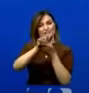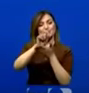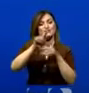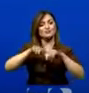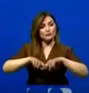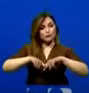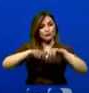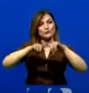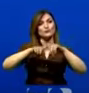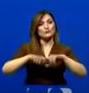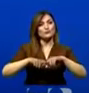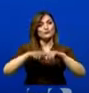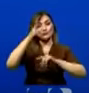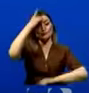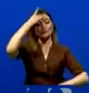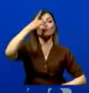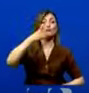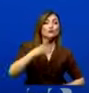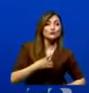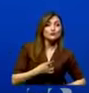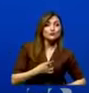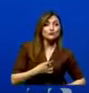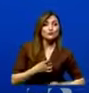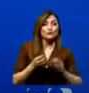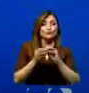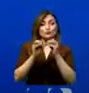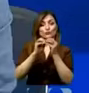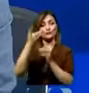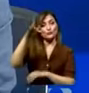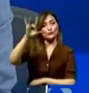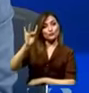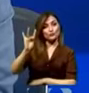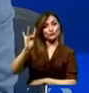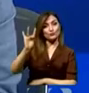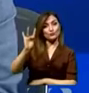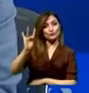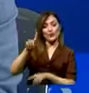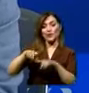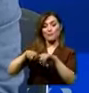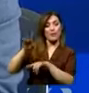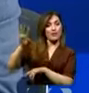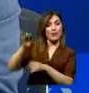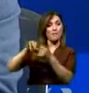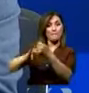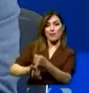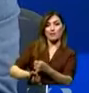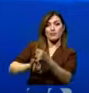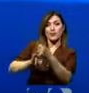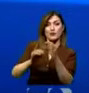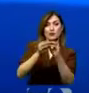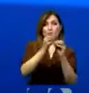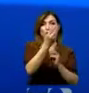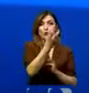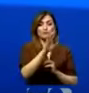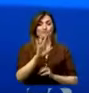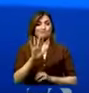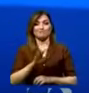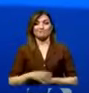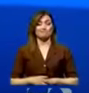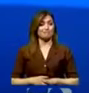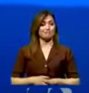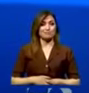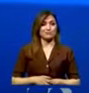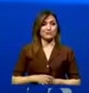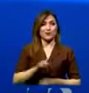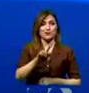este momento de la decisión que adopte el bloque de Pachacuti. O sea, depende de Pachacuti. La Izquierda Democrática ya no cuenta. No, la Izquierda Democrática ha